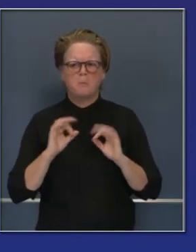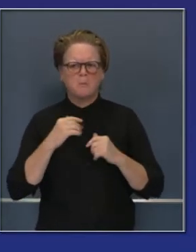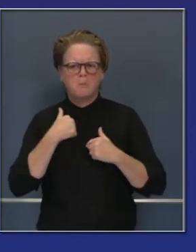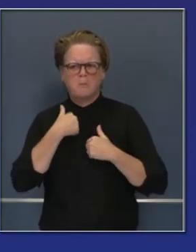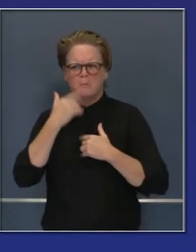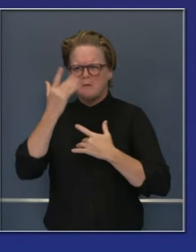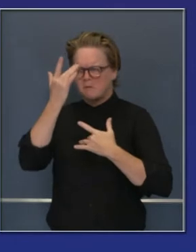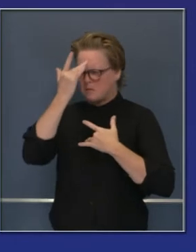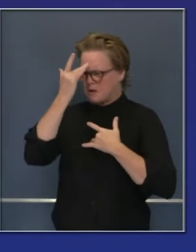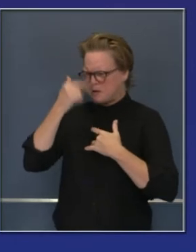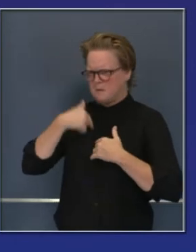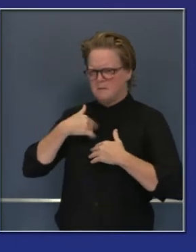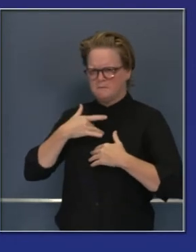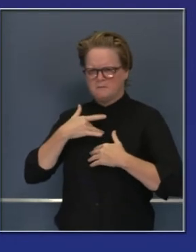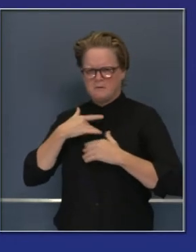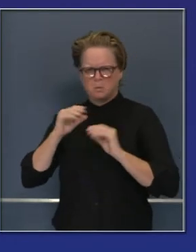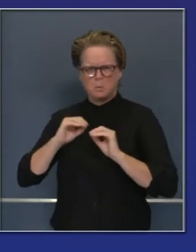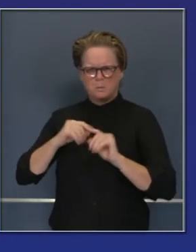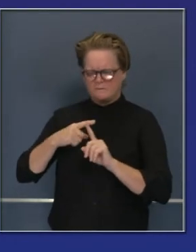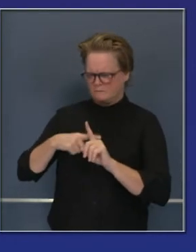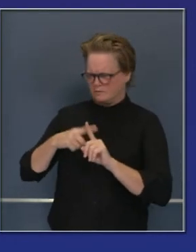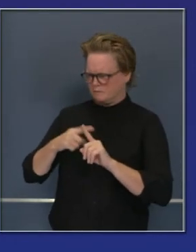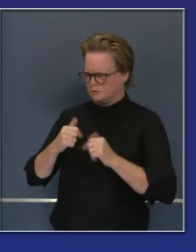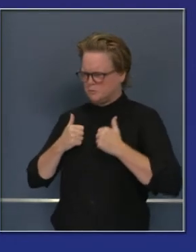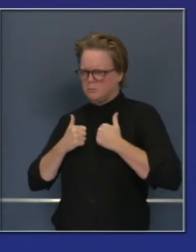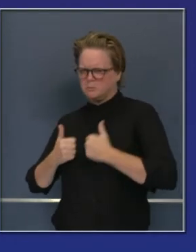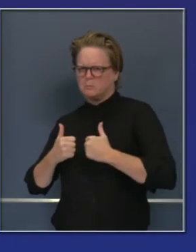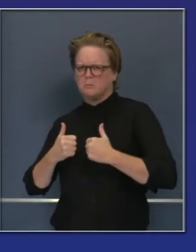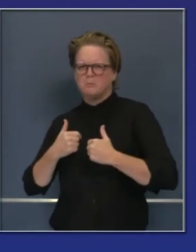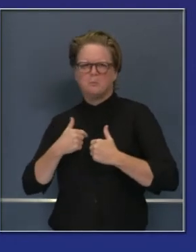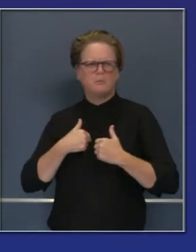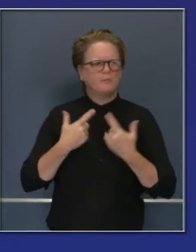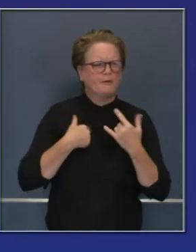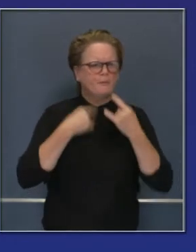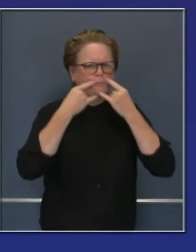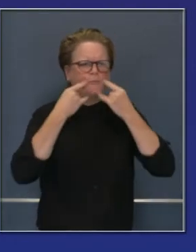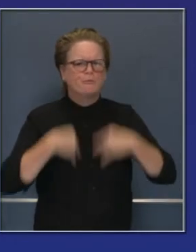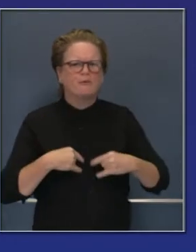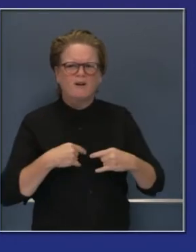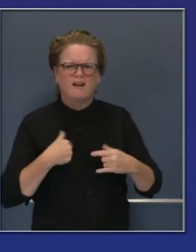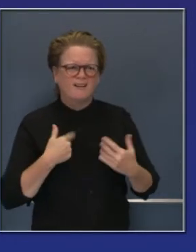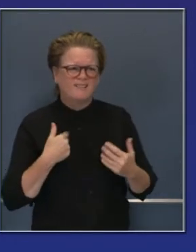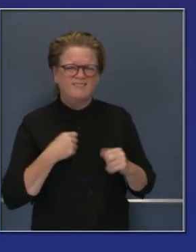que se puede propagar fácilmente incluso dentro de la casa de uno.